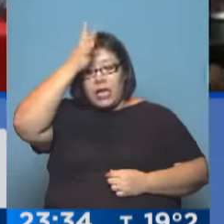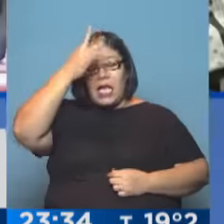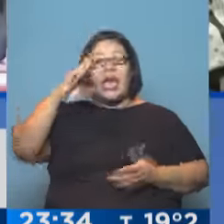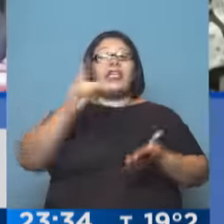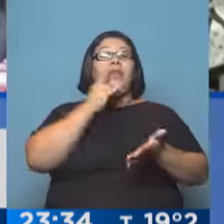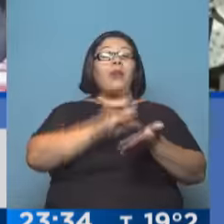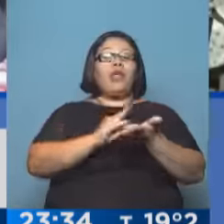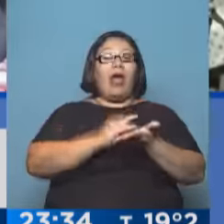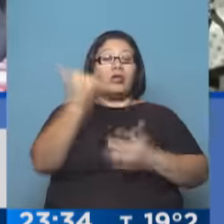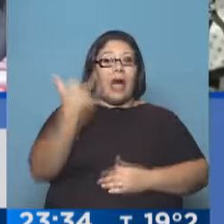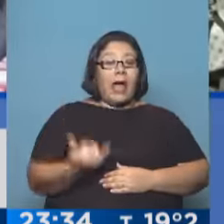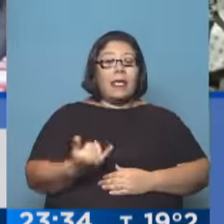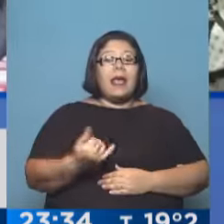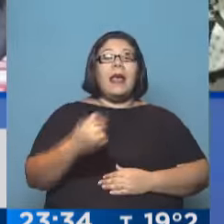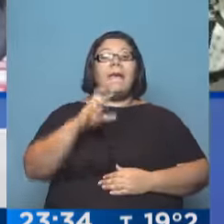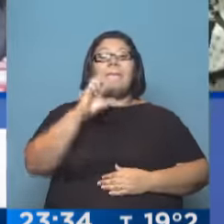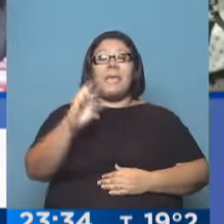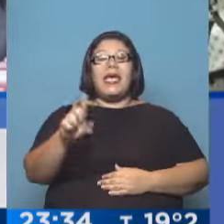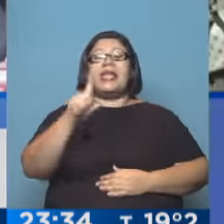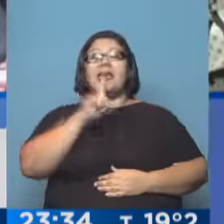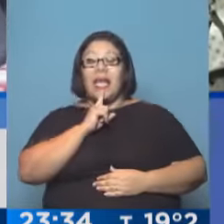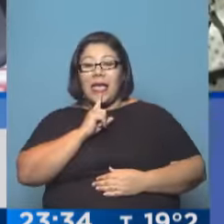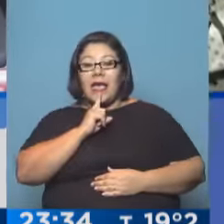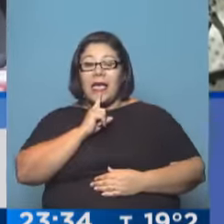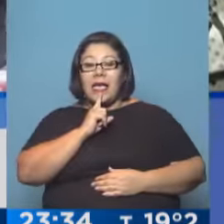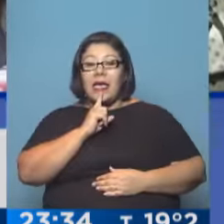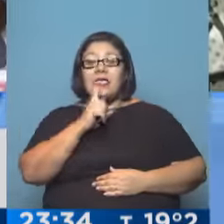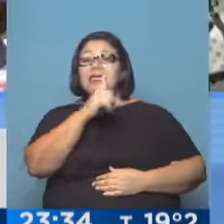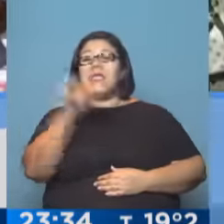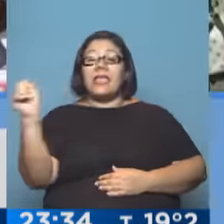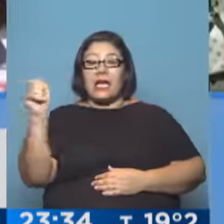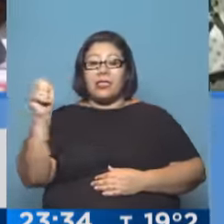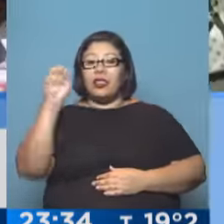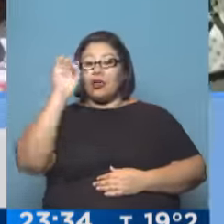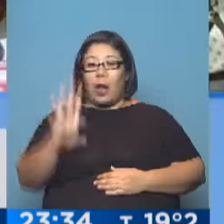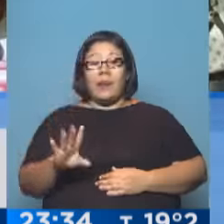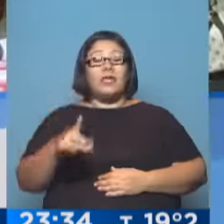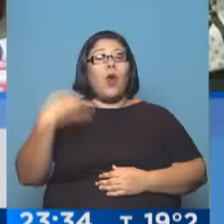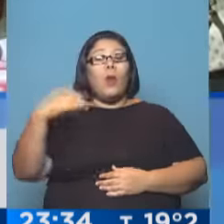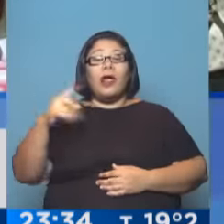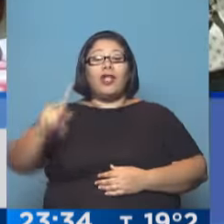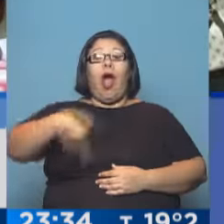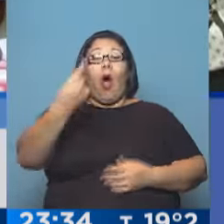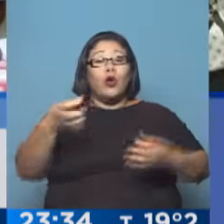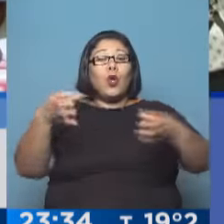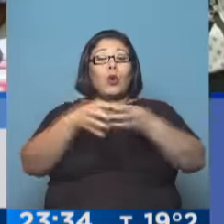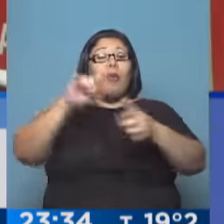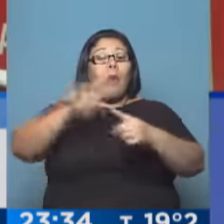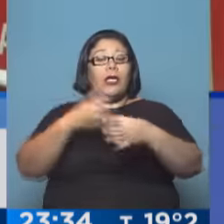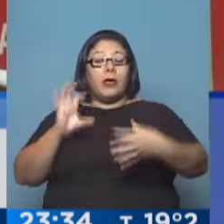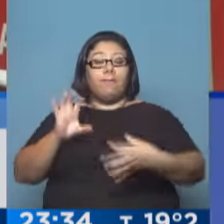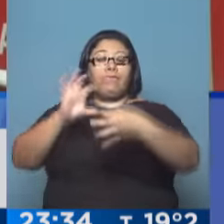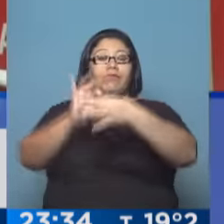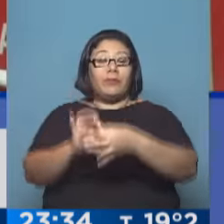hoy en Brasil, el PT controla menos de 100. Es decir, está obligado a apoyarse y a hacer alianzas con otros partidos y esto obliga a esquemas de gobernabilidad